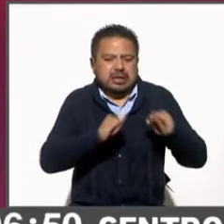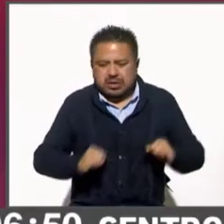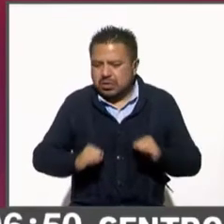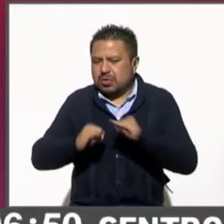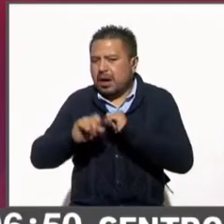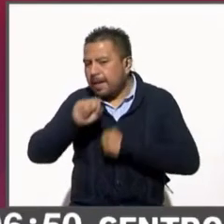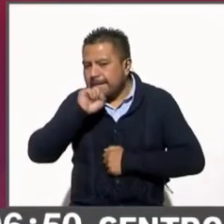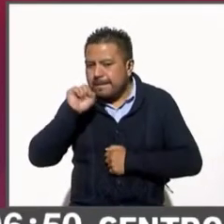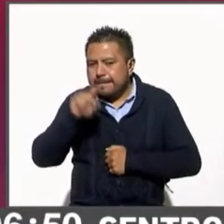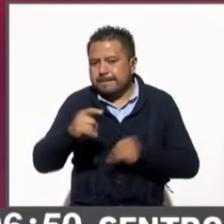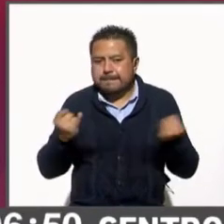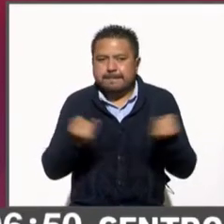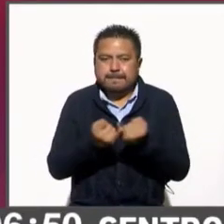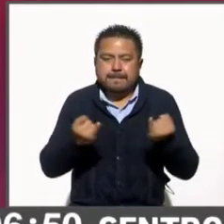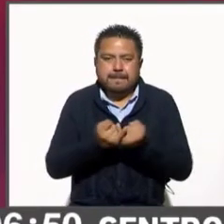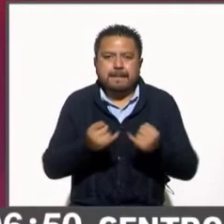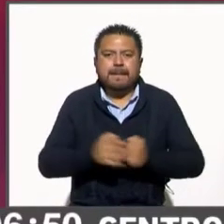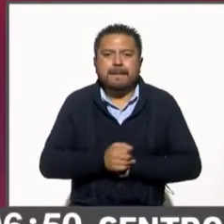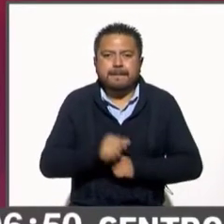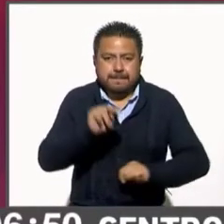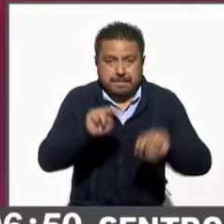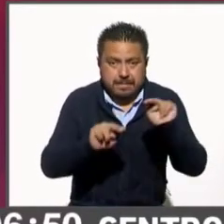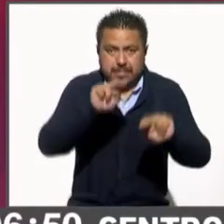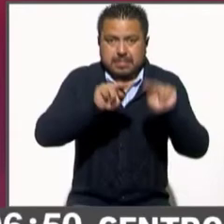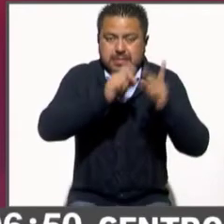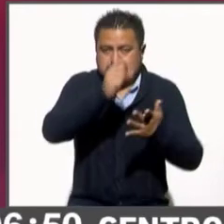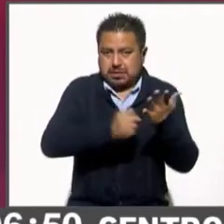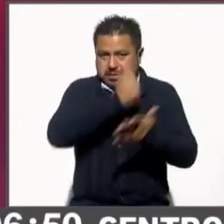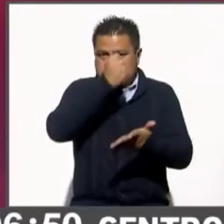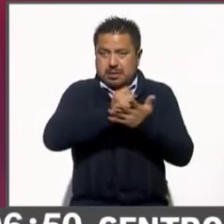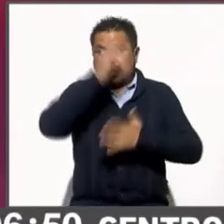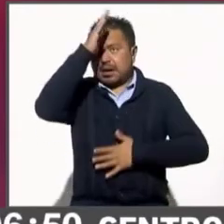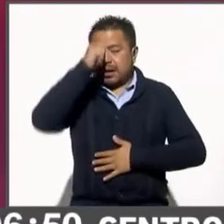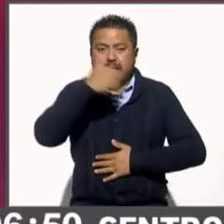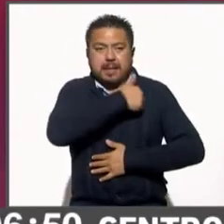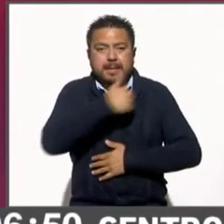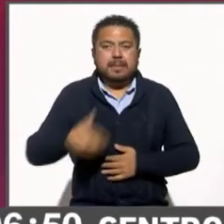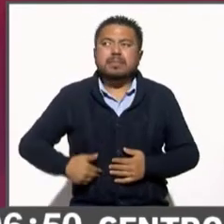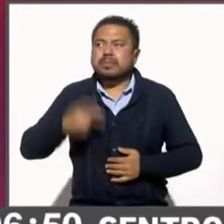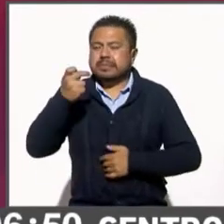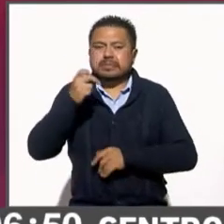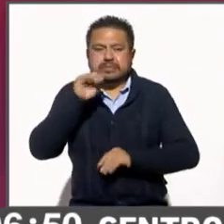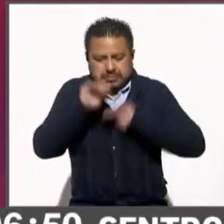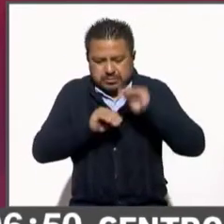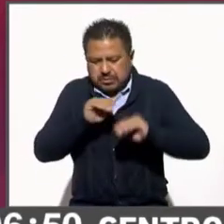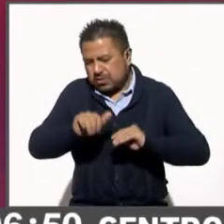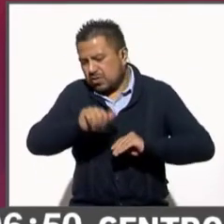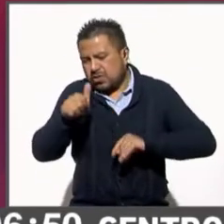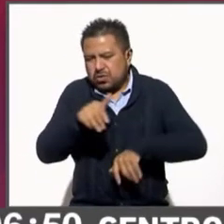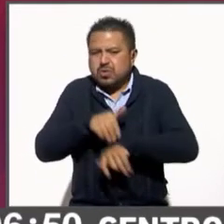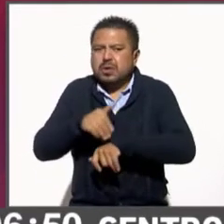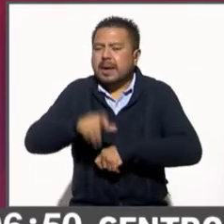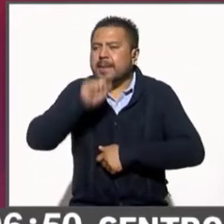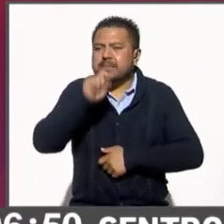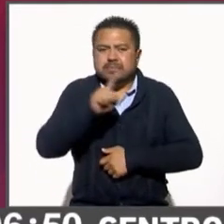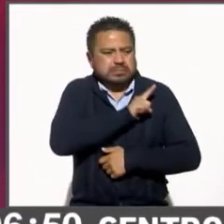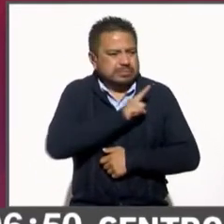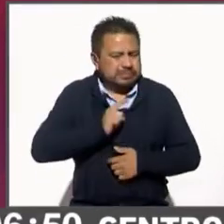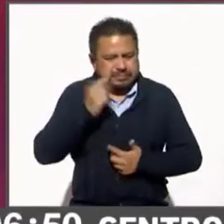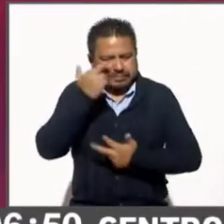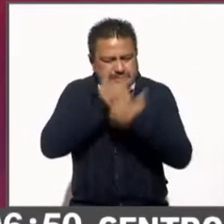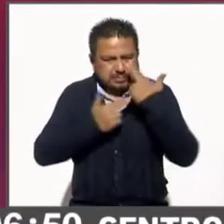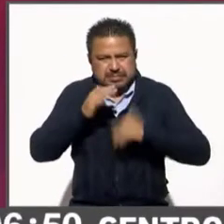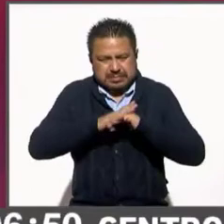El nivel de aprobación del presidente, que está compuesto de otros números que también hay que revisar, más allá de